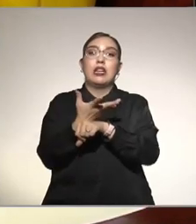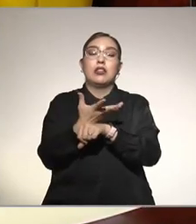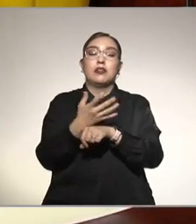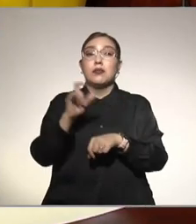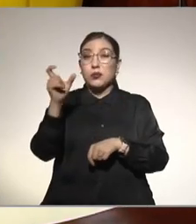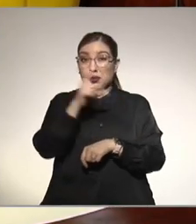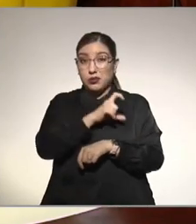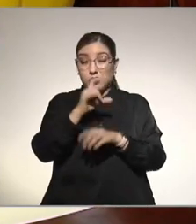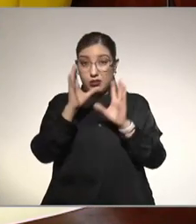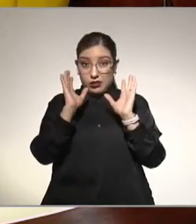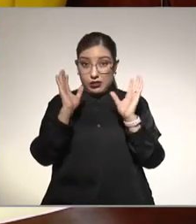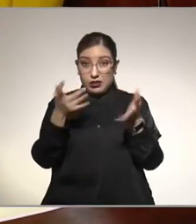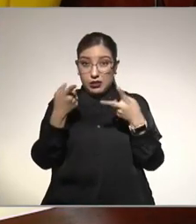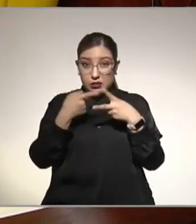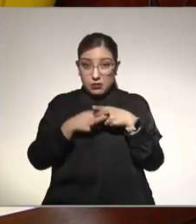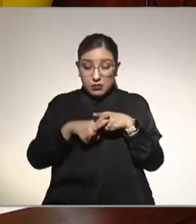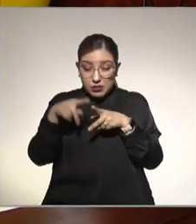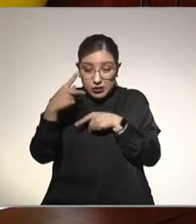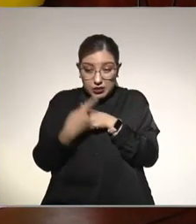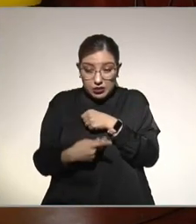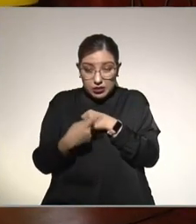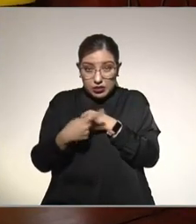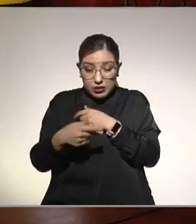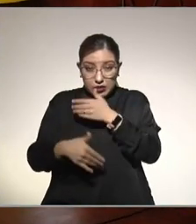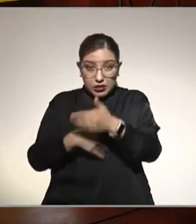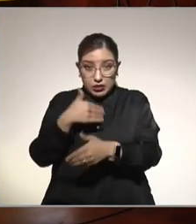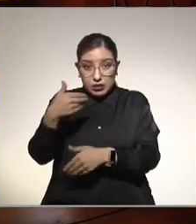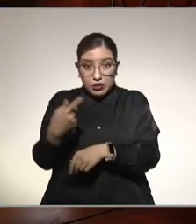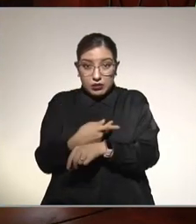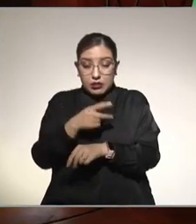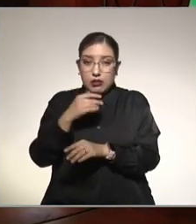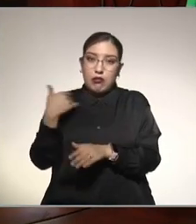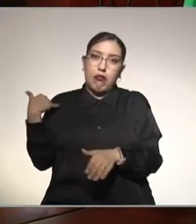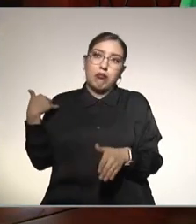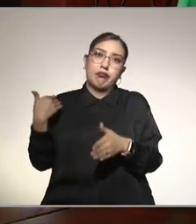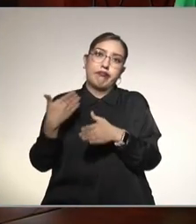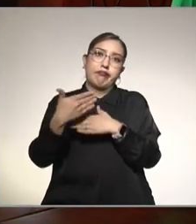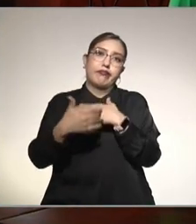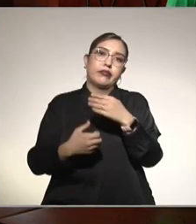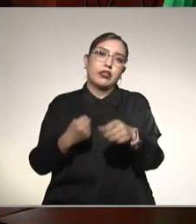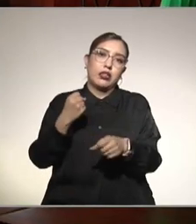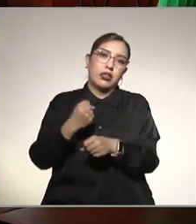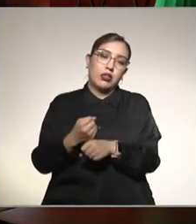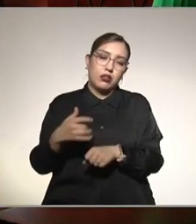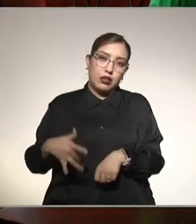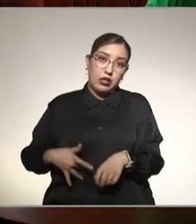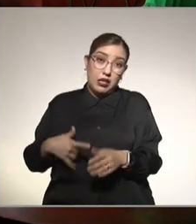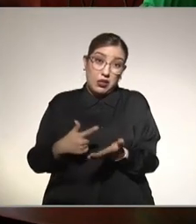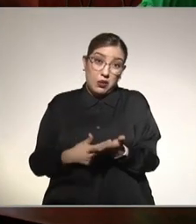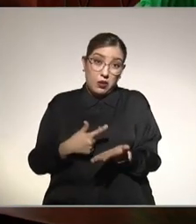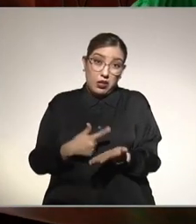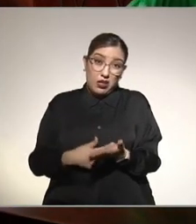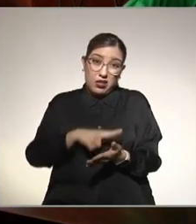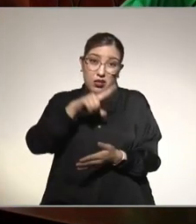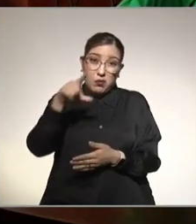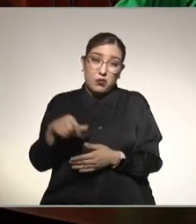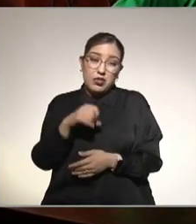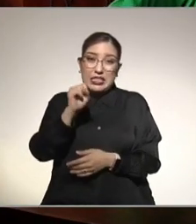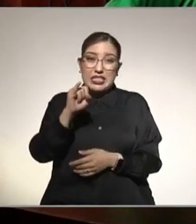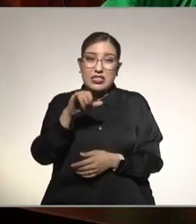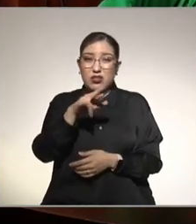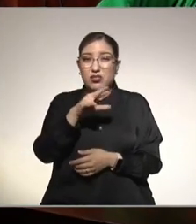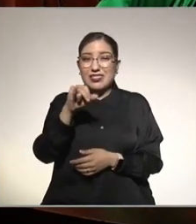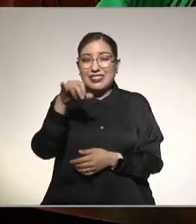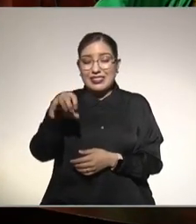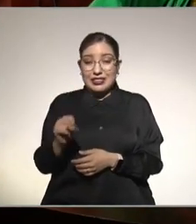complicaciones de la cirrosis quiere decir que ya pasaron años con hígado graso que llegó a cirrosis y cuando hay